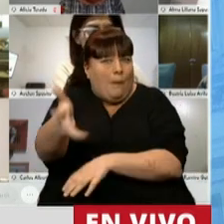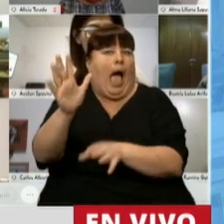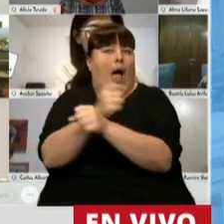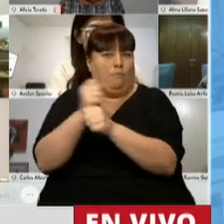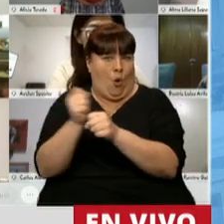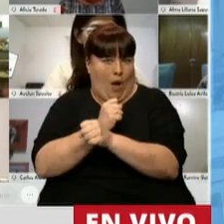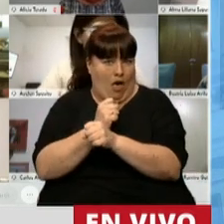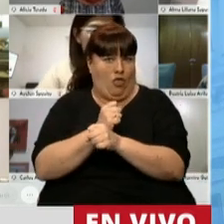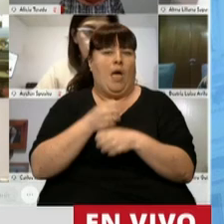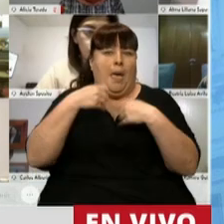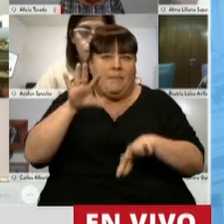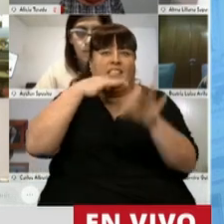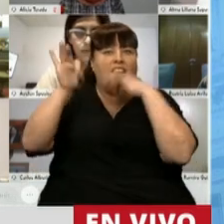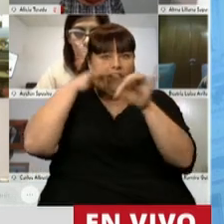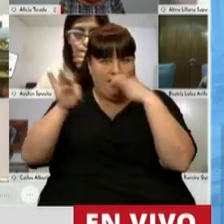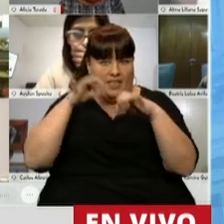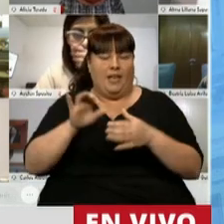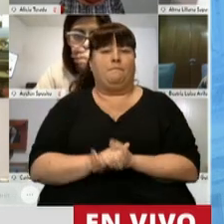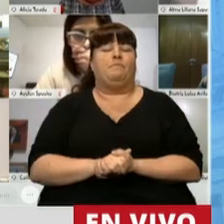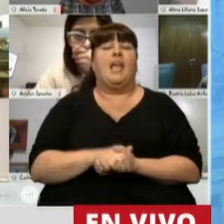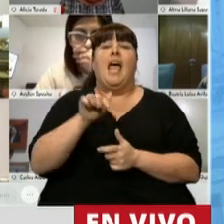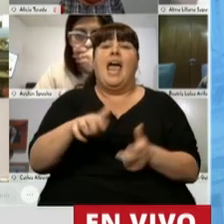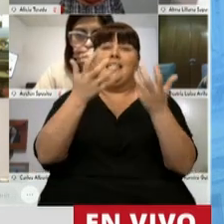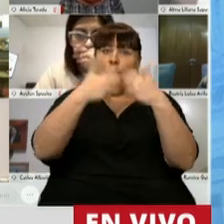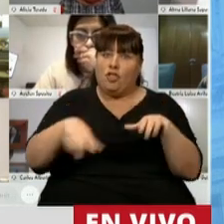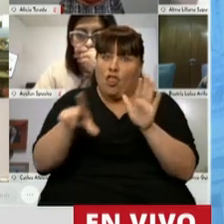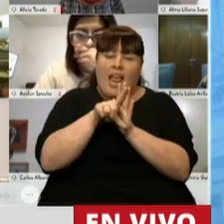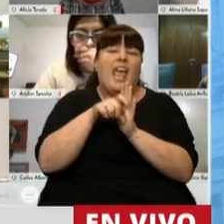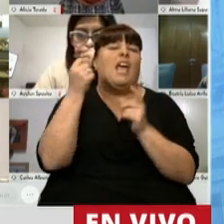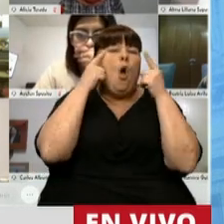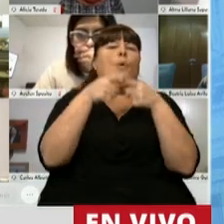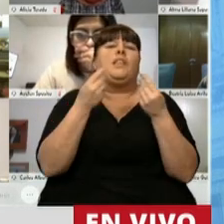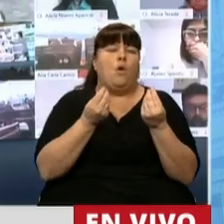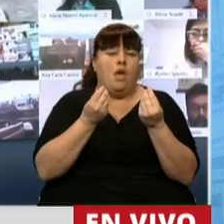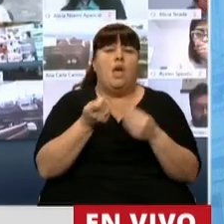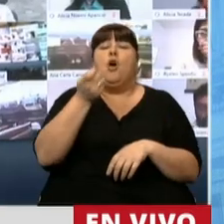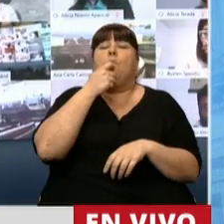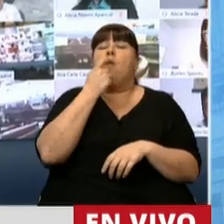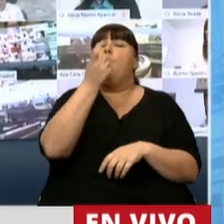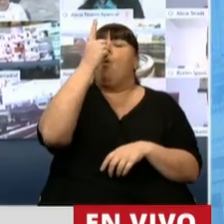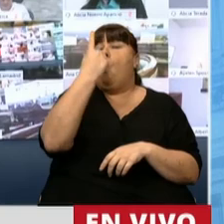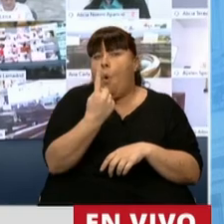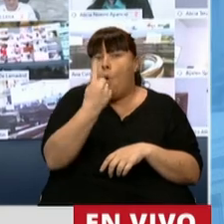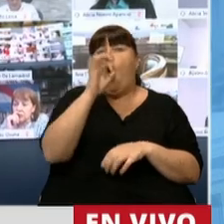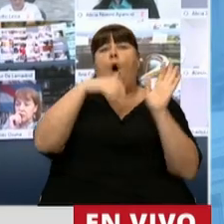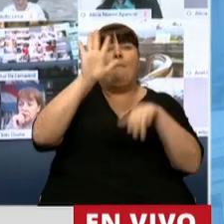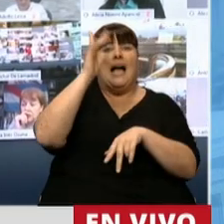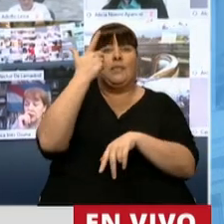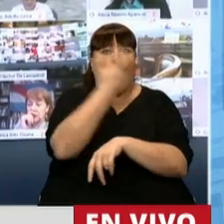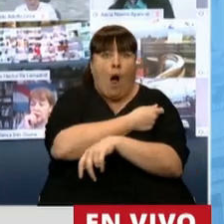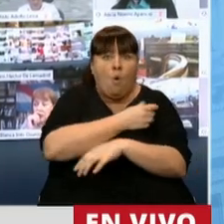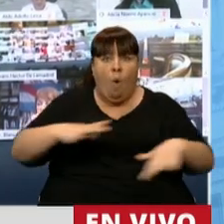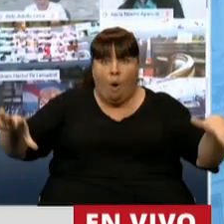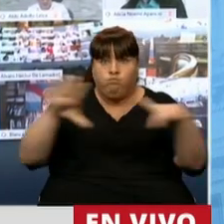previa a su aprobación y comercialización. Este proyecto de ley tiene como propósito entonces que cuando una o más de estas vacunas